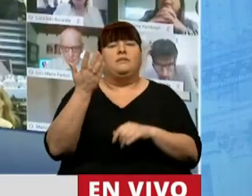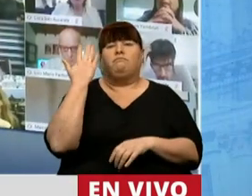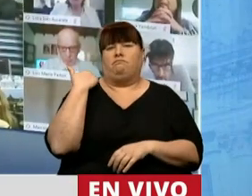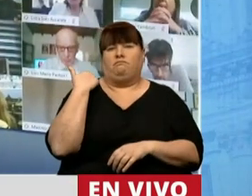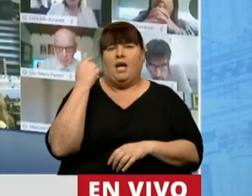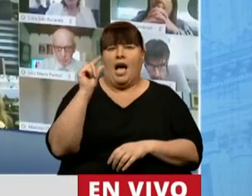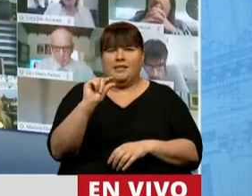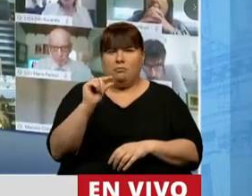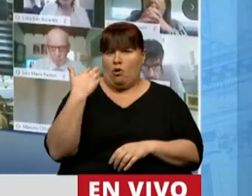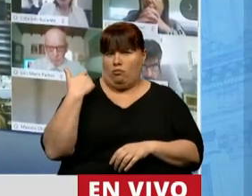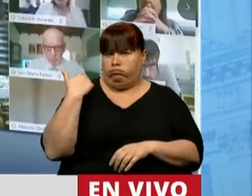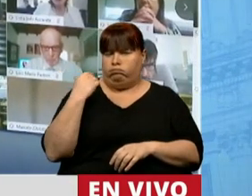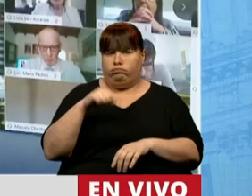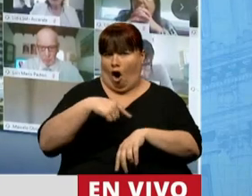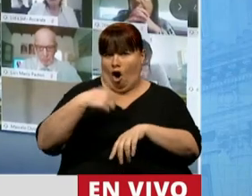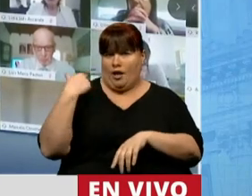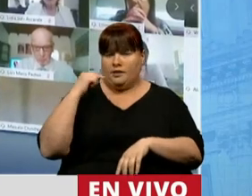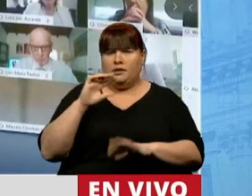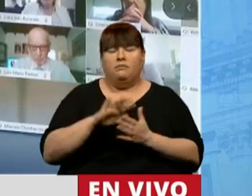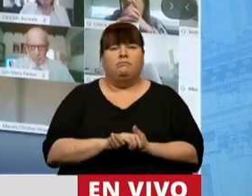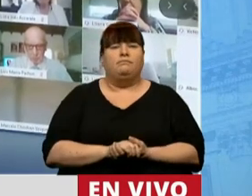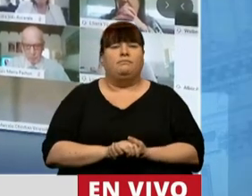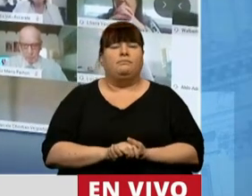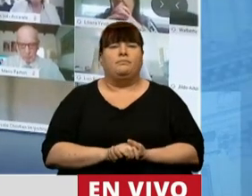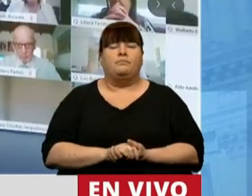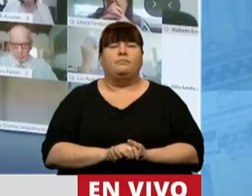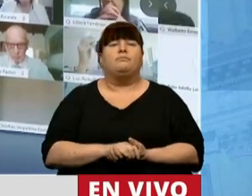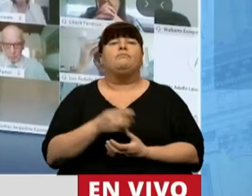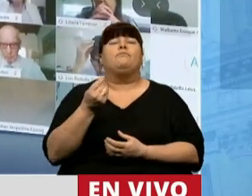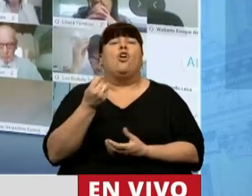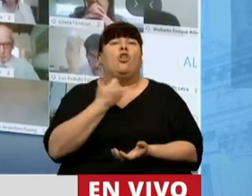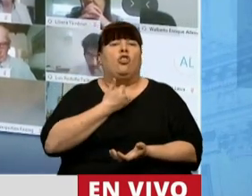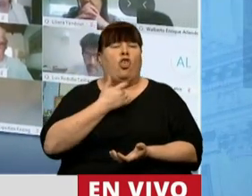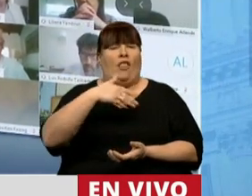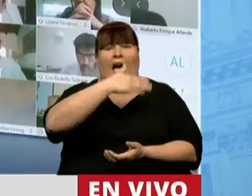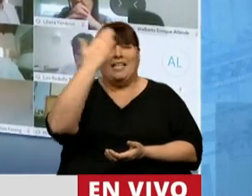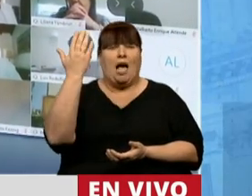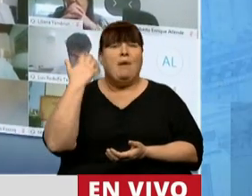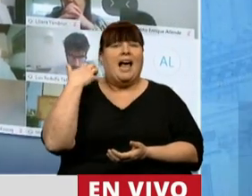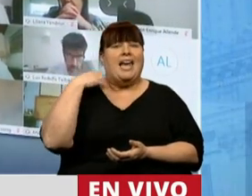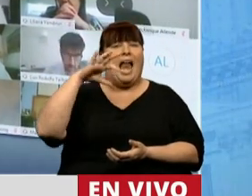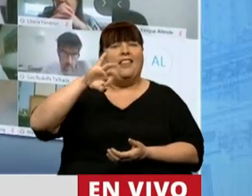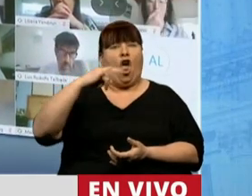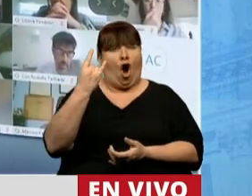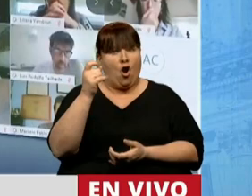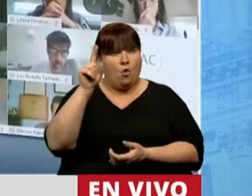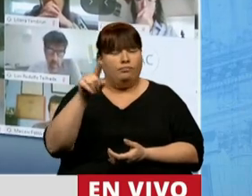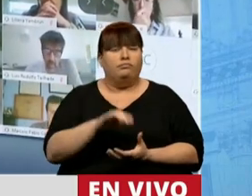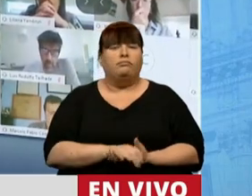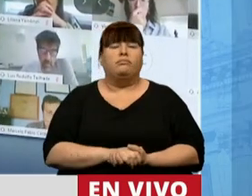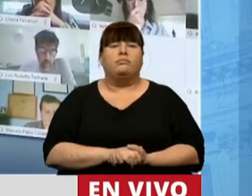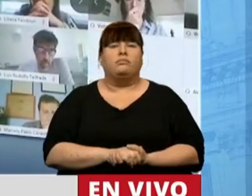pocas horas atrás, nada más y nada menos que en el ámbito de la Asamblea General de las Naciones Unidas,